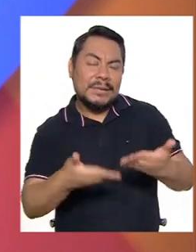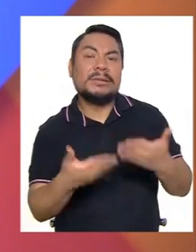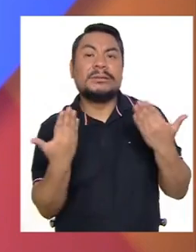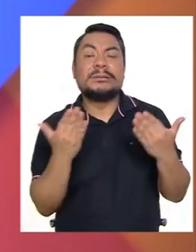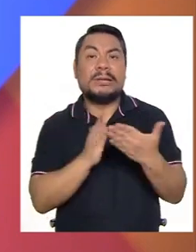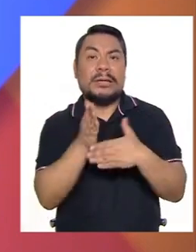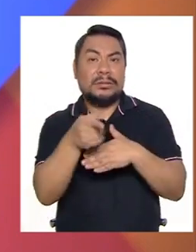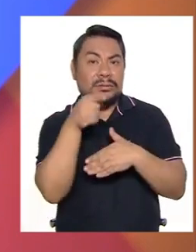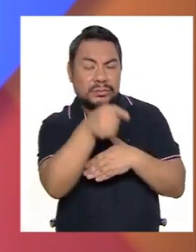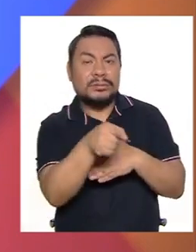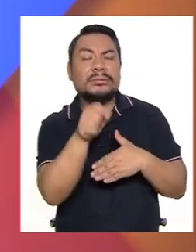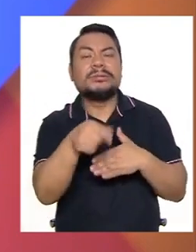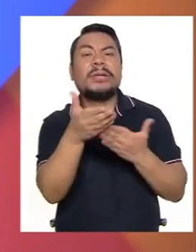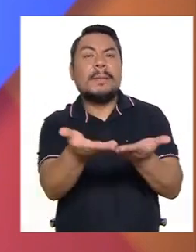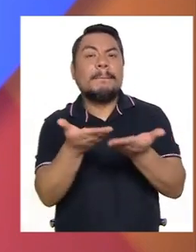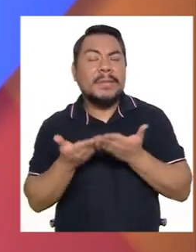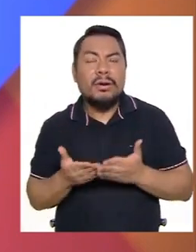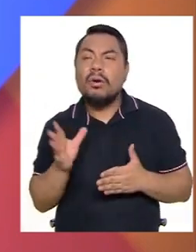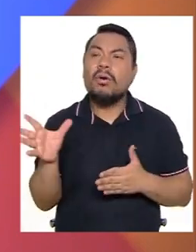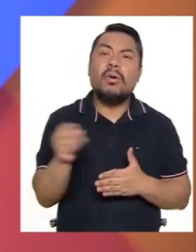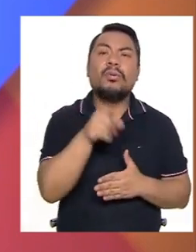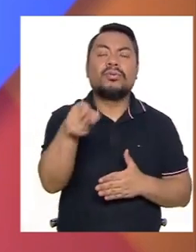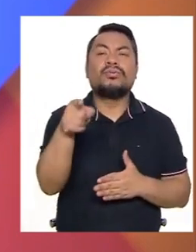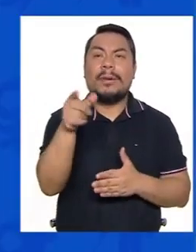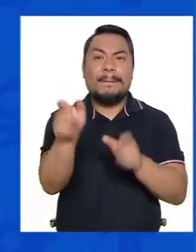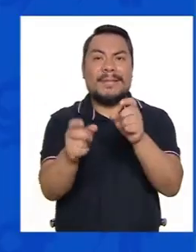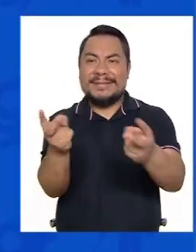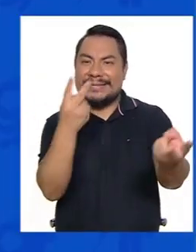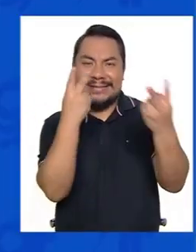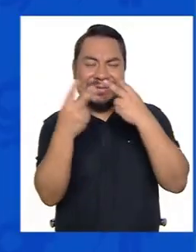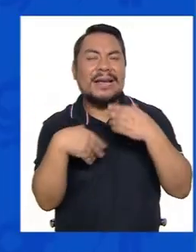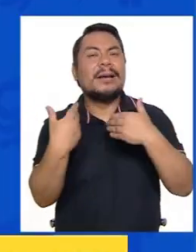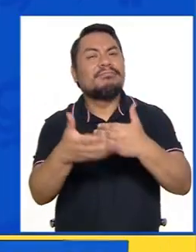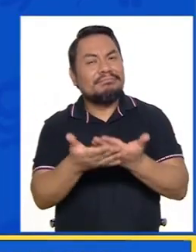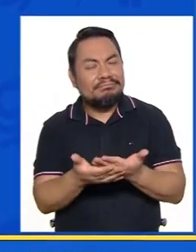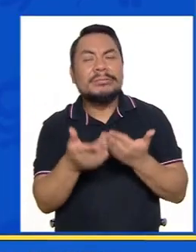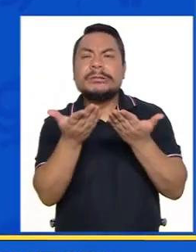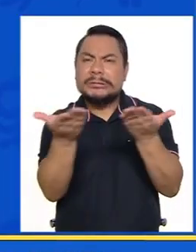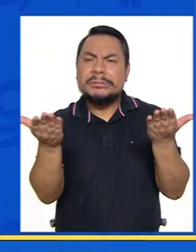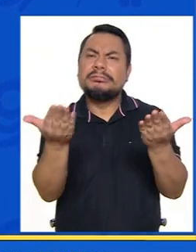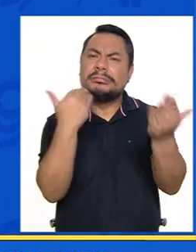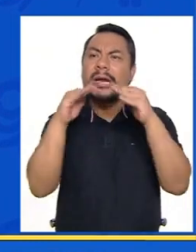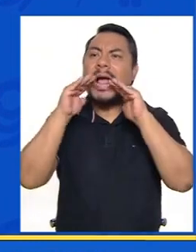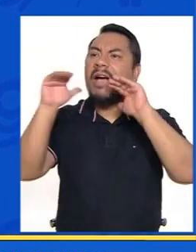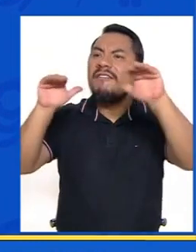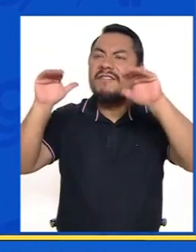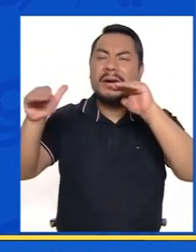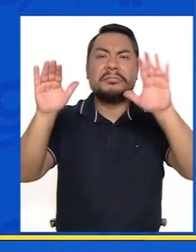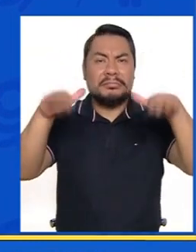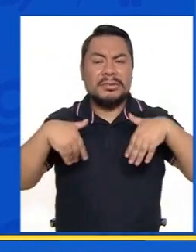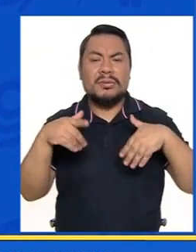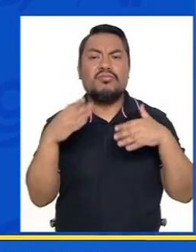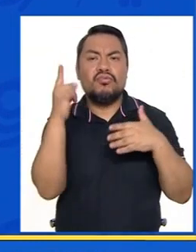través tuyo, ¿no?, invitar a todos tus televidentes para que pasen la voz y puedan usar los servicios de la Red Alivia. El